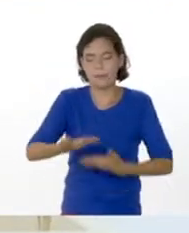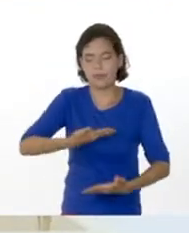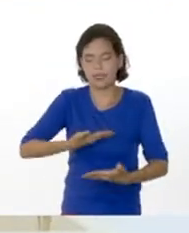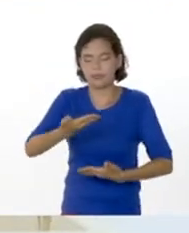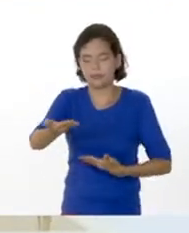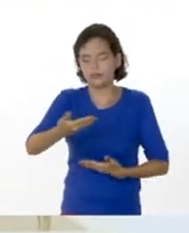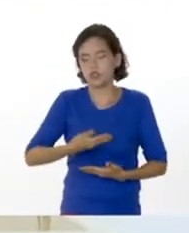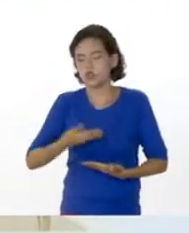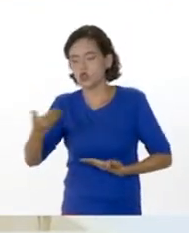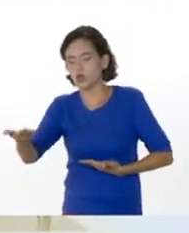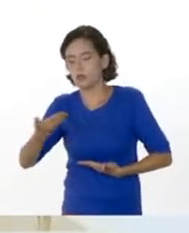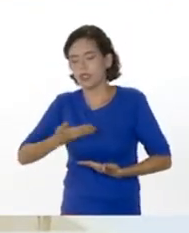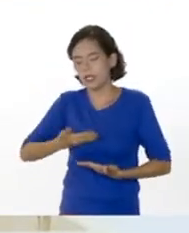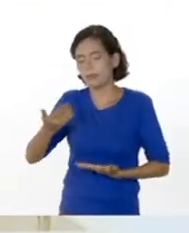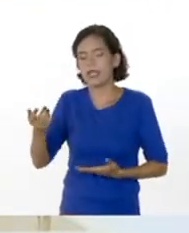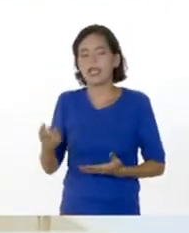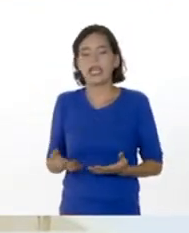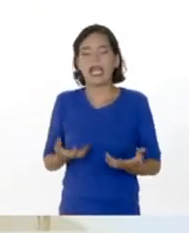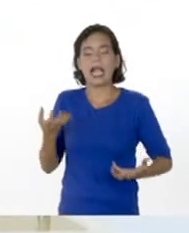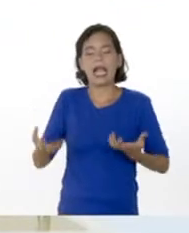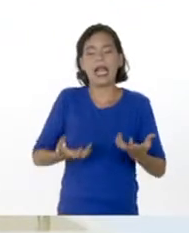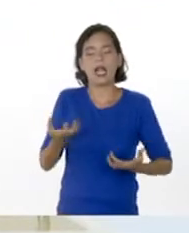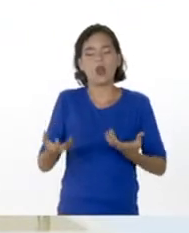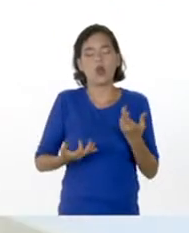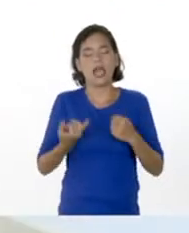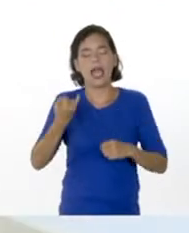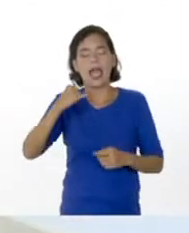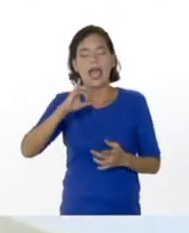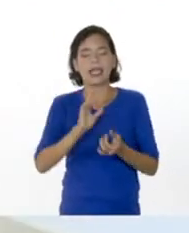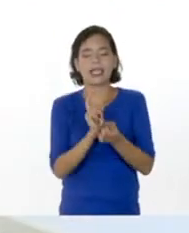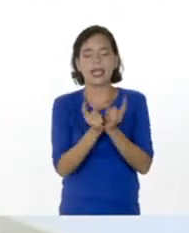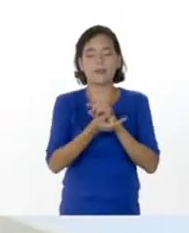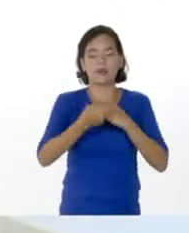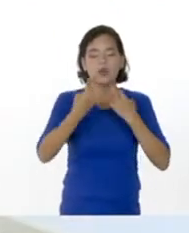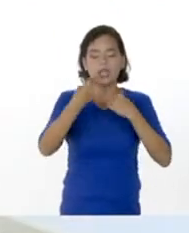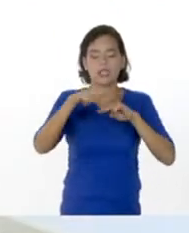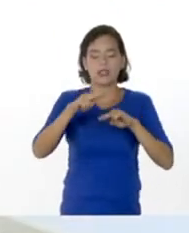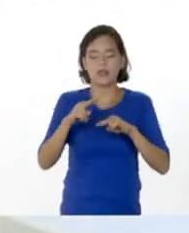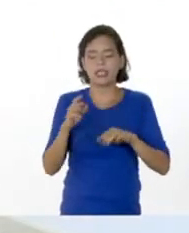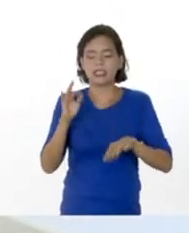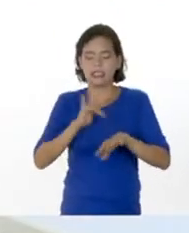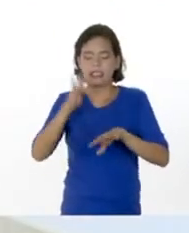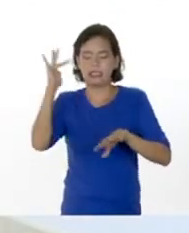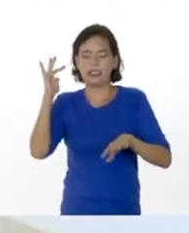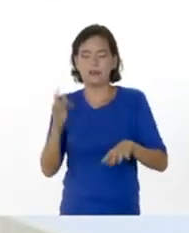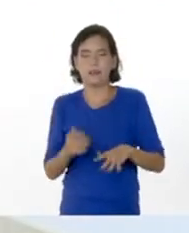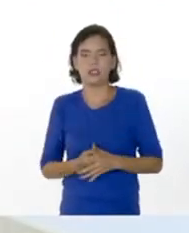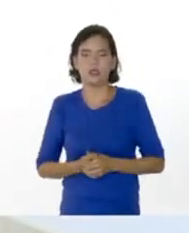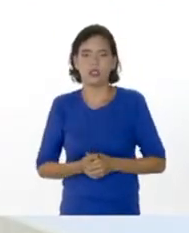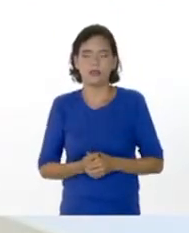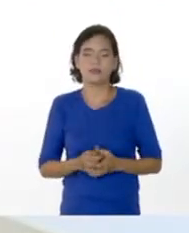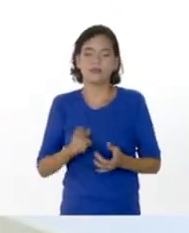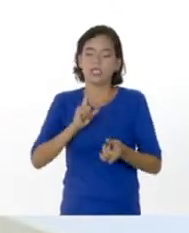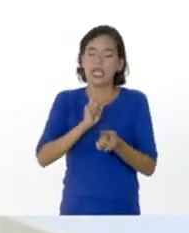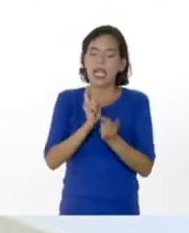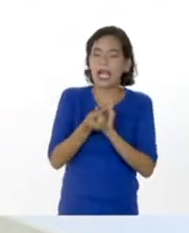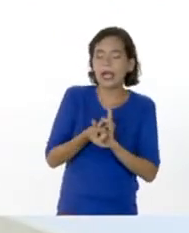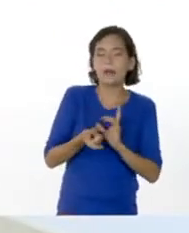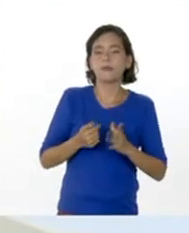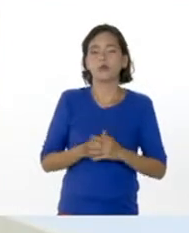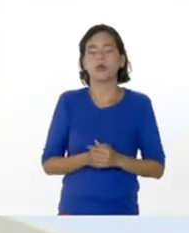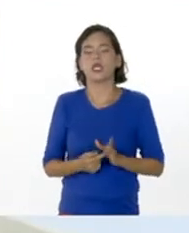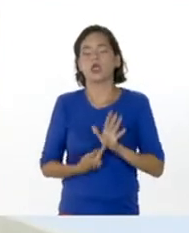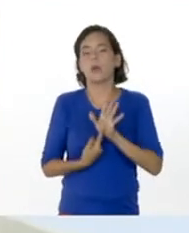cierta cantidad de calor, hay cambios a nivel de temperatura. ¿Ok? Cambios que nos